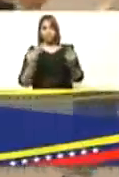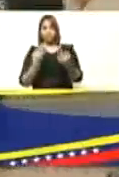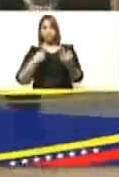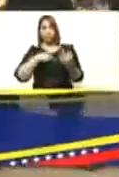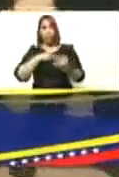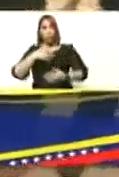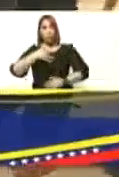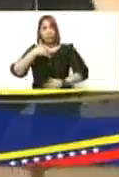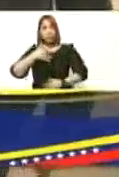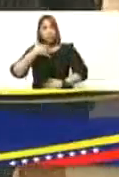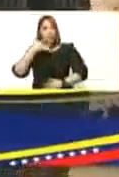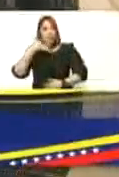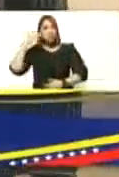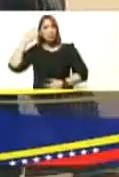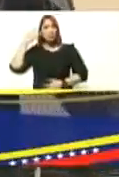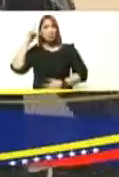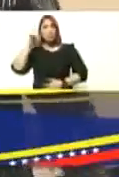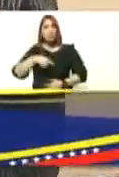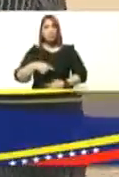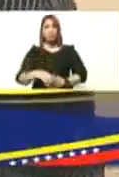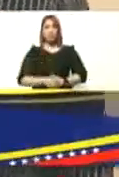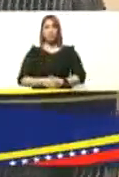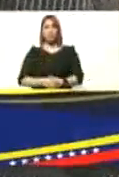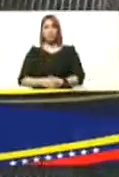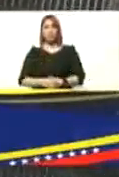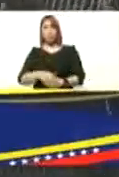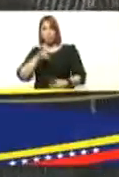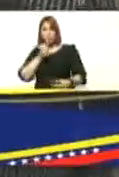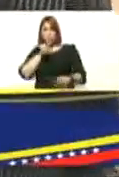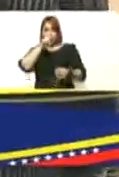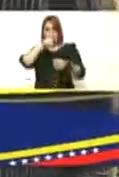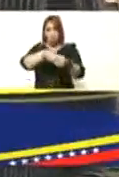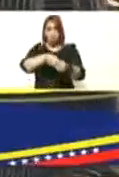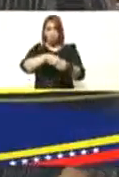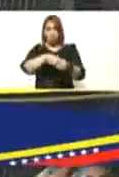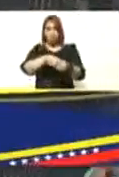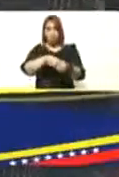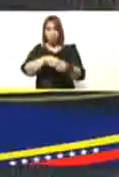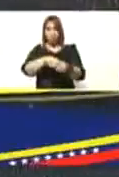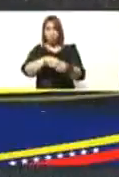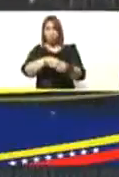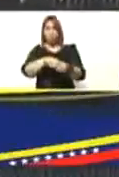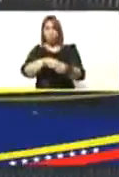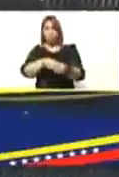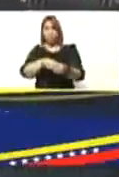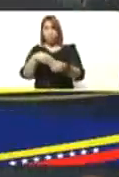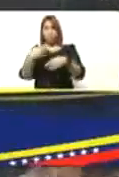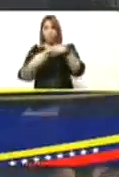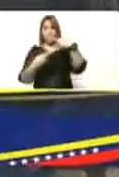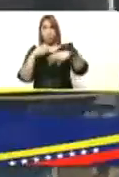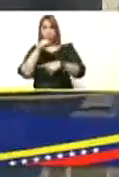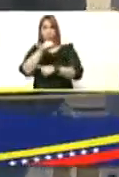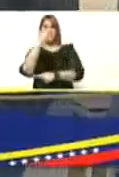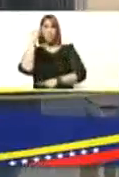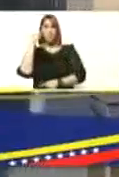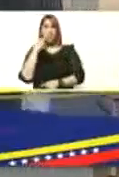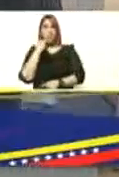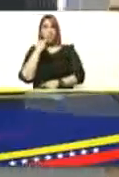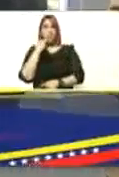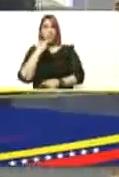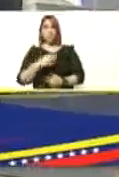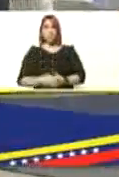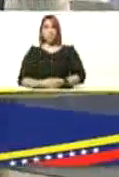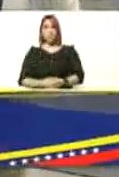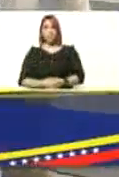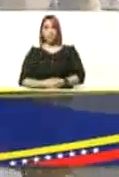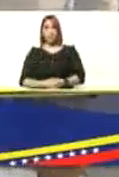orgullosos y orgullosas de formar parte de esta revolución bolivariana sobre todo en